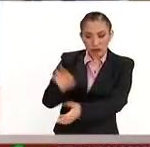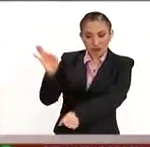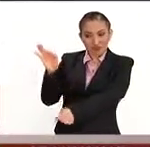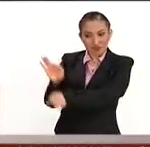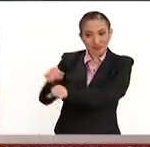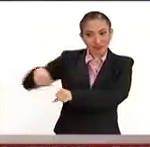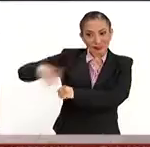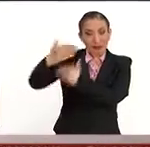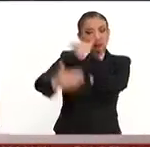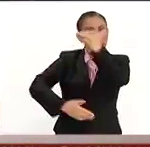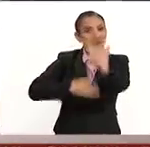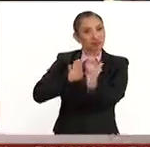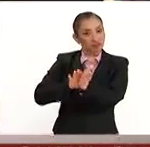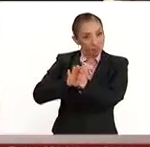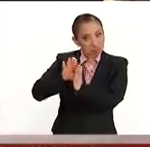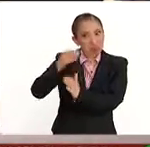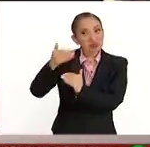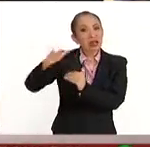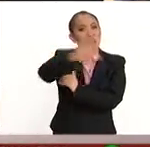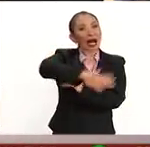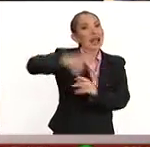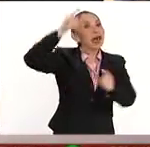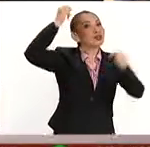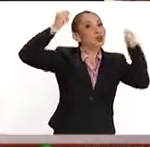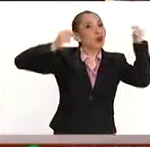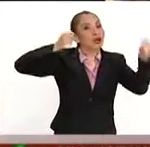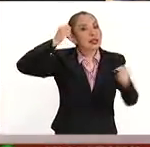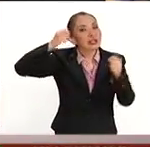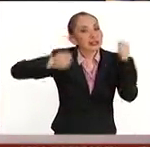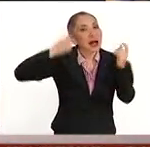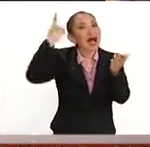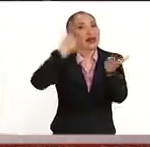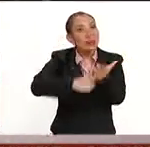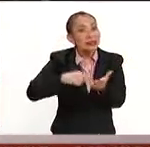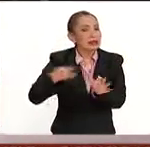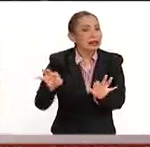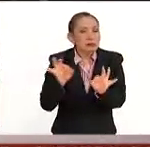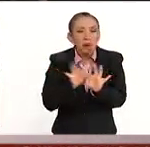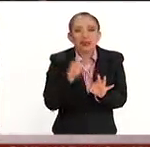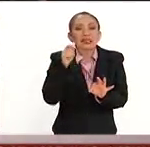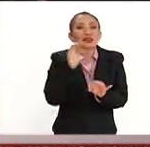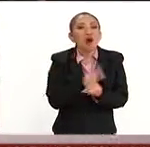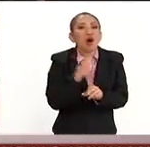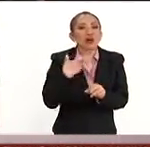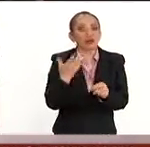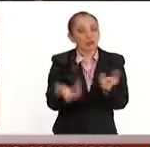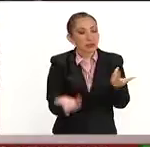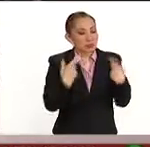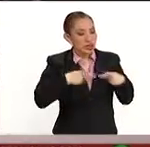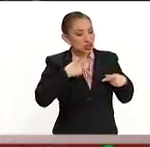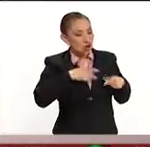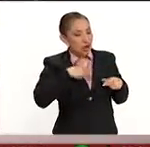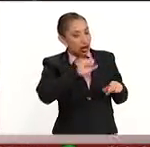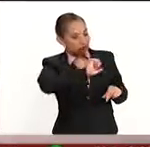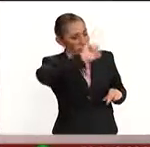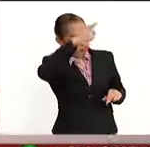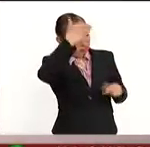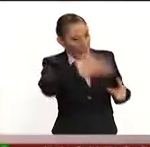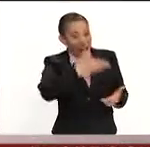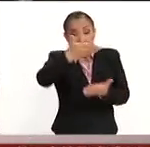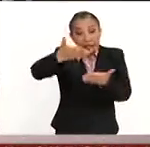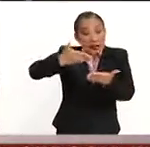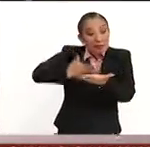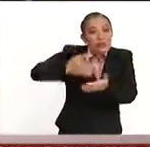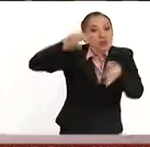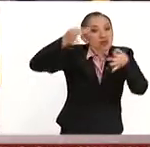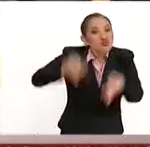fortalecer el desarrollo y las capacidades del sector turístico en el punto fundamental que tiene que ver con los recursos humanos de calidad para brindar